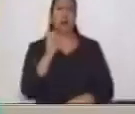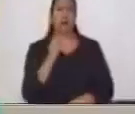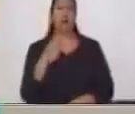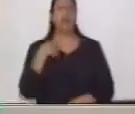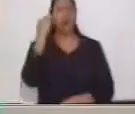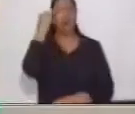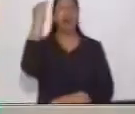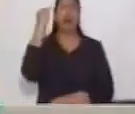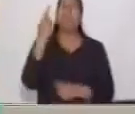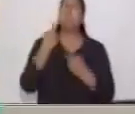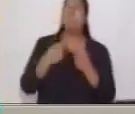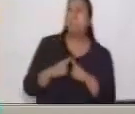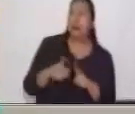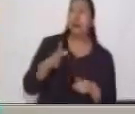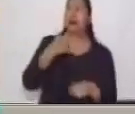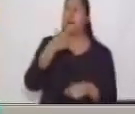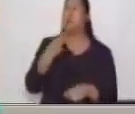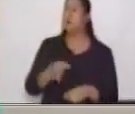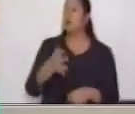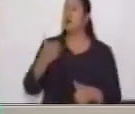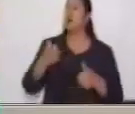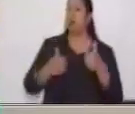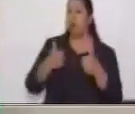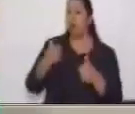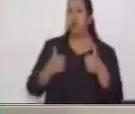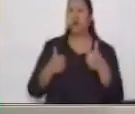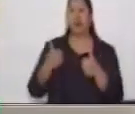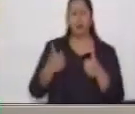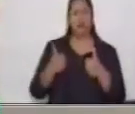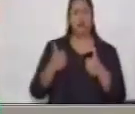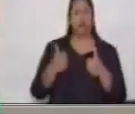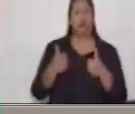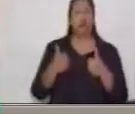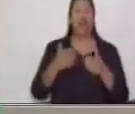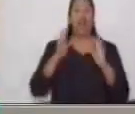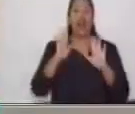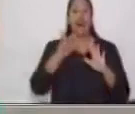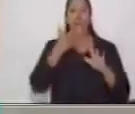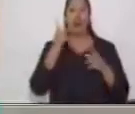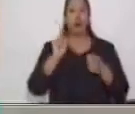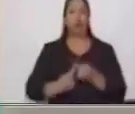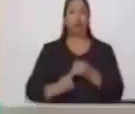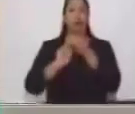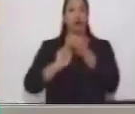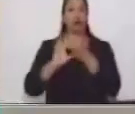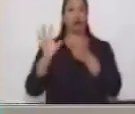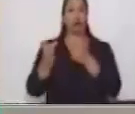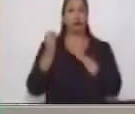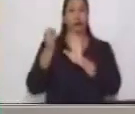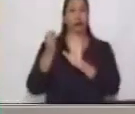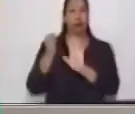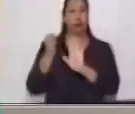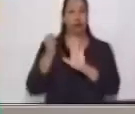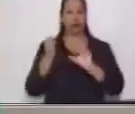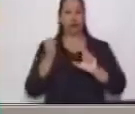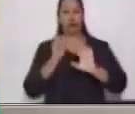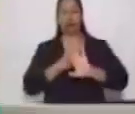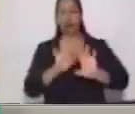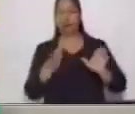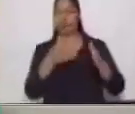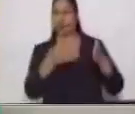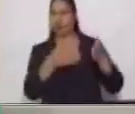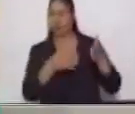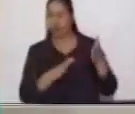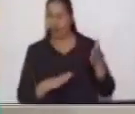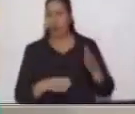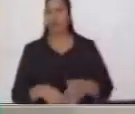todas mis dudas van a ir en esta sección. Ahora lo vamos a dejar pendiente y la última parte posteriormente